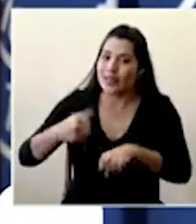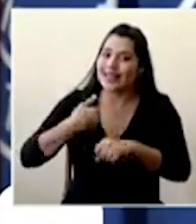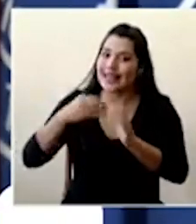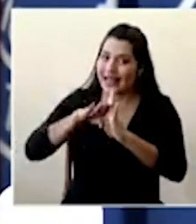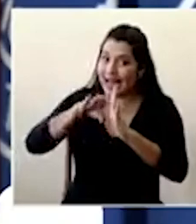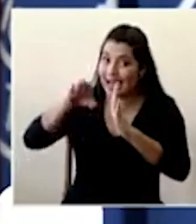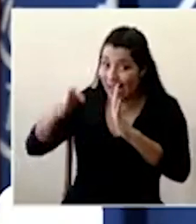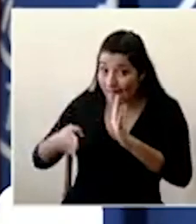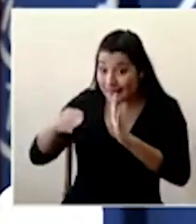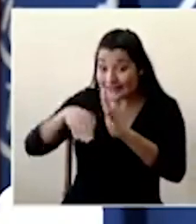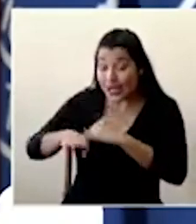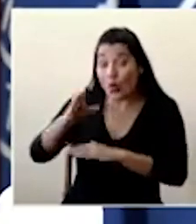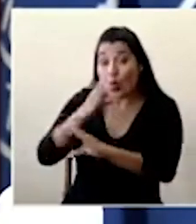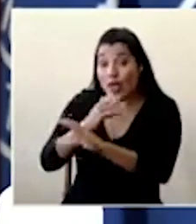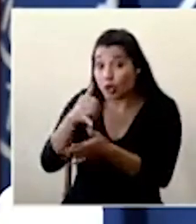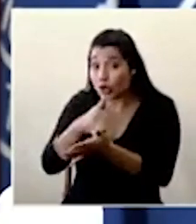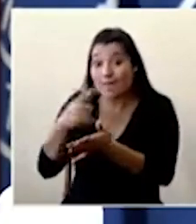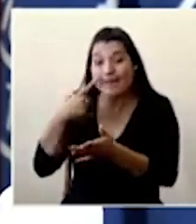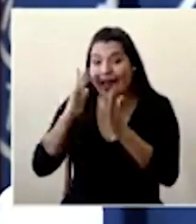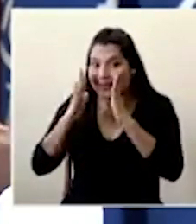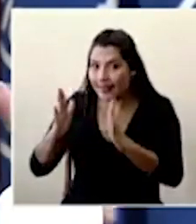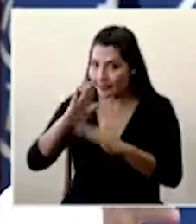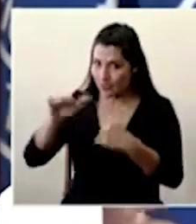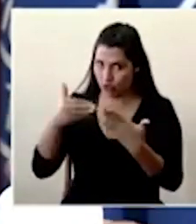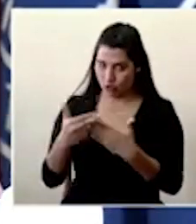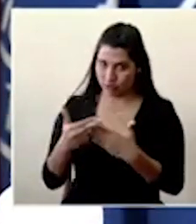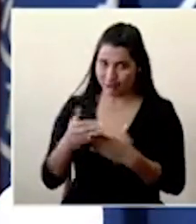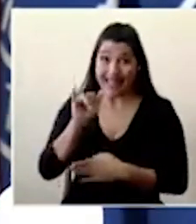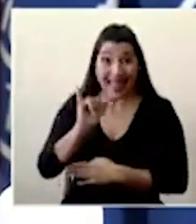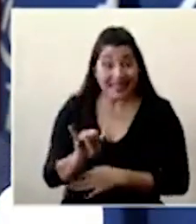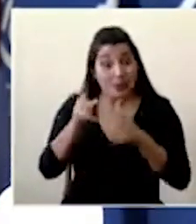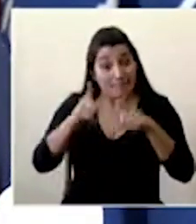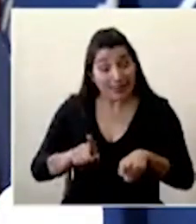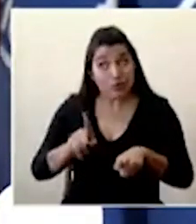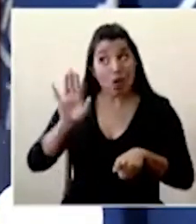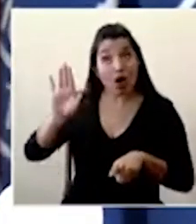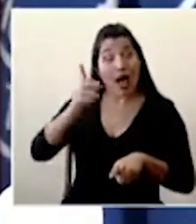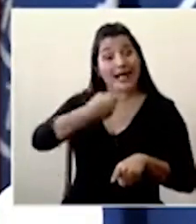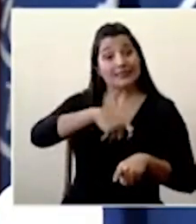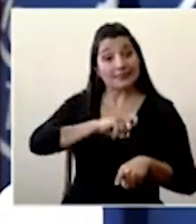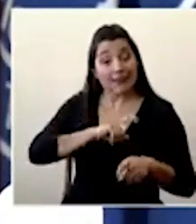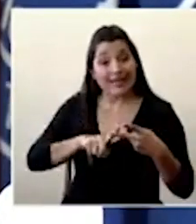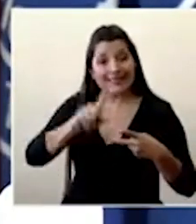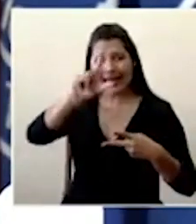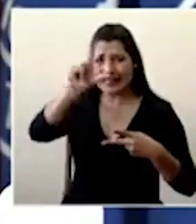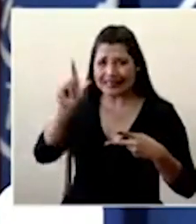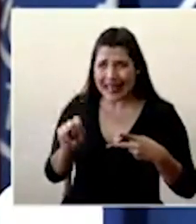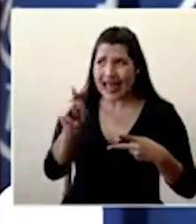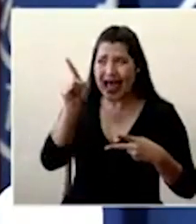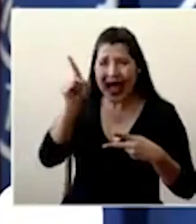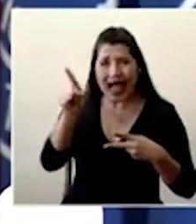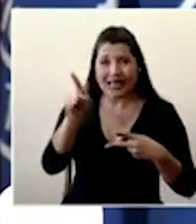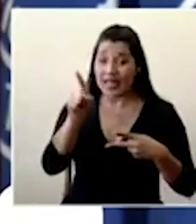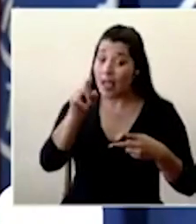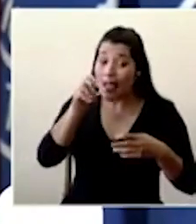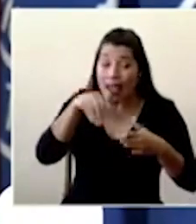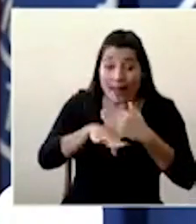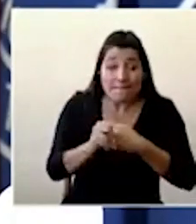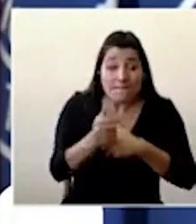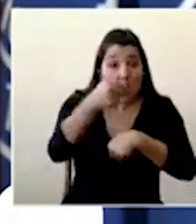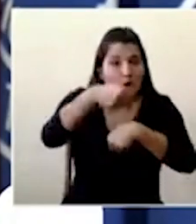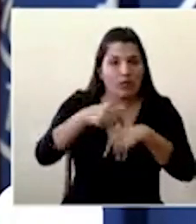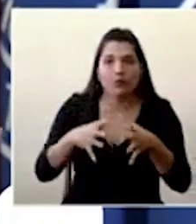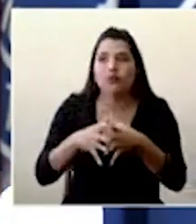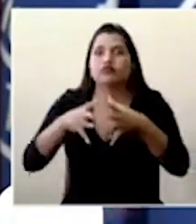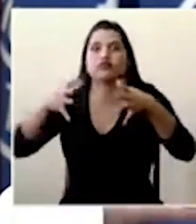que es lo que ha ocurrido en Italia y en España que al final ha habido una altísima cantidad de personas infectadas en muy poquitos días o semanas